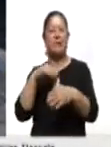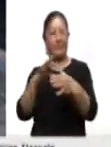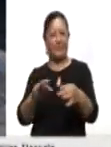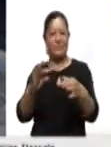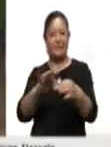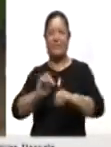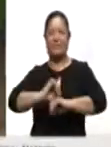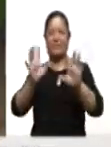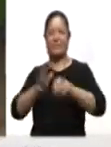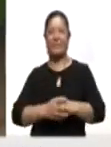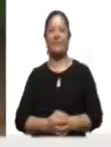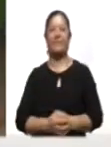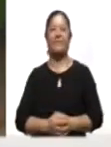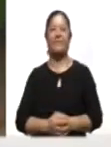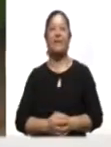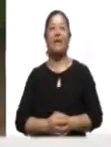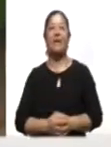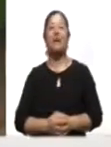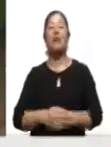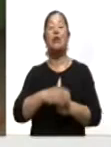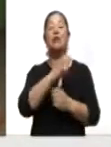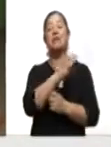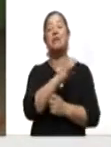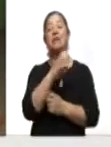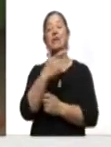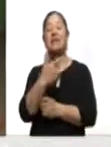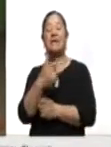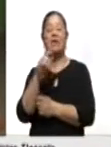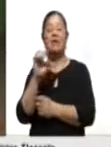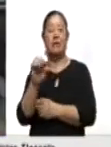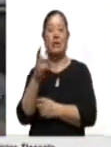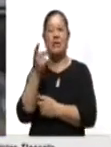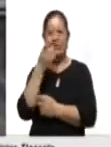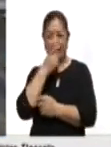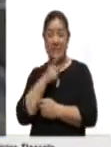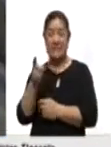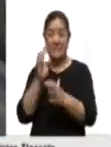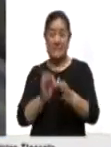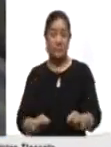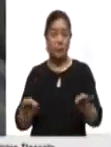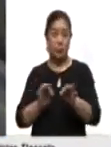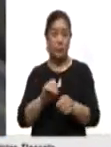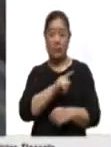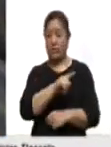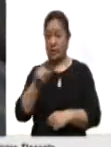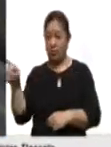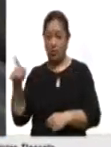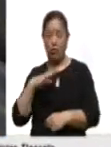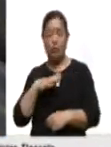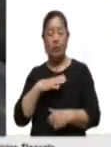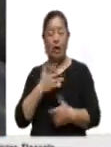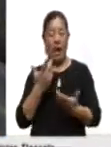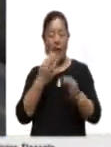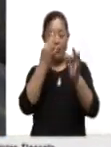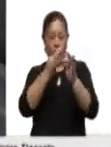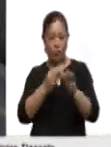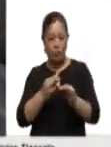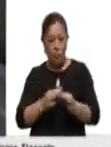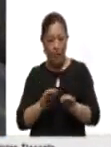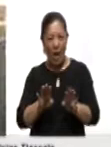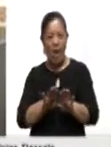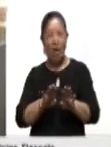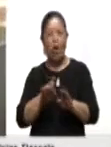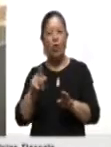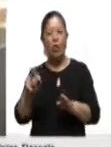La Coordinación General de Ecología destacó la importancia de cumplir con la verificación vehicular para evitar la contaminación que genera la emisión de sustancias